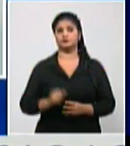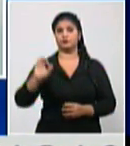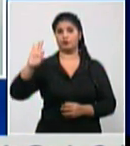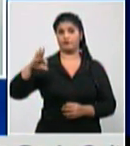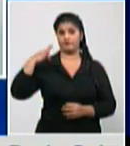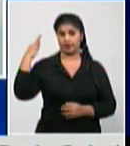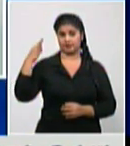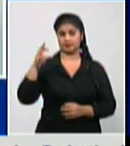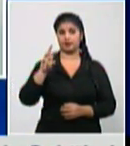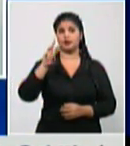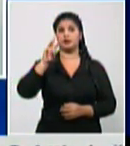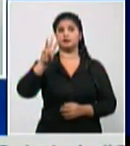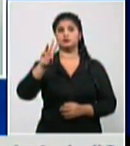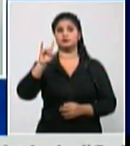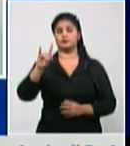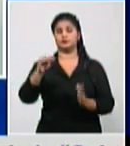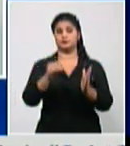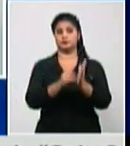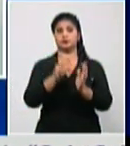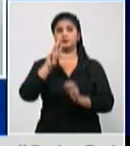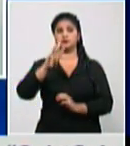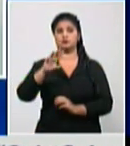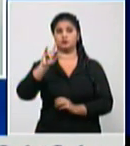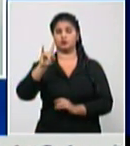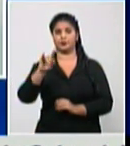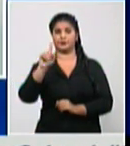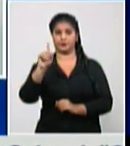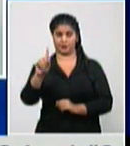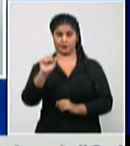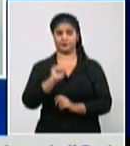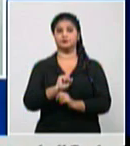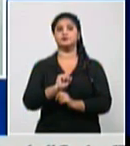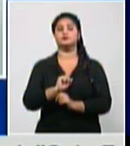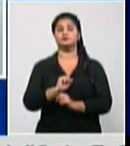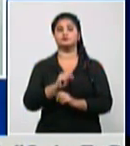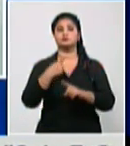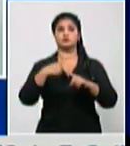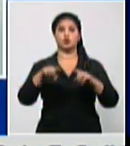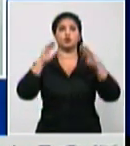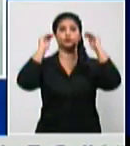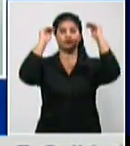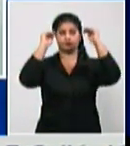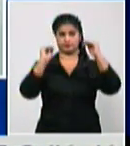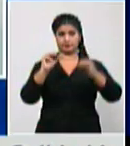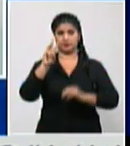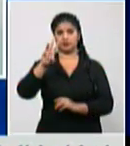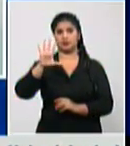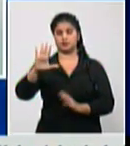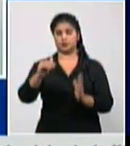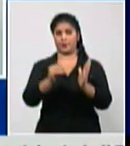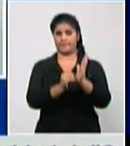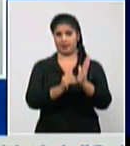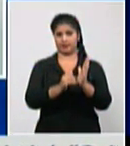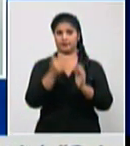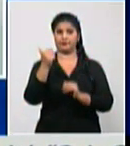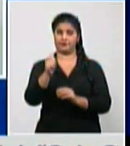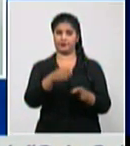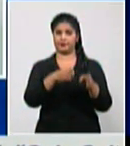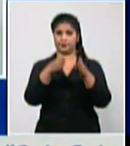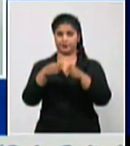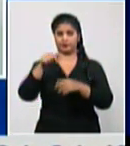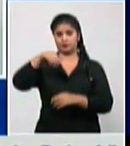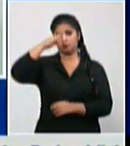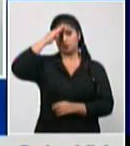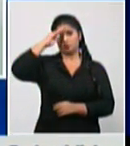.391 Gran Bretaña 35.010 y Cuba que estamos hablando de un